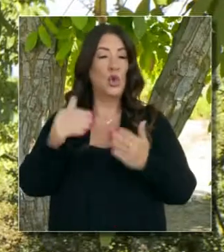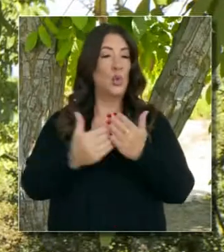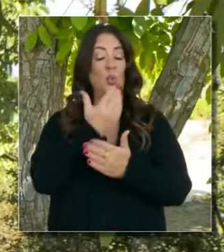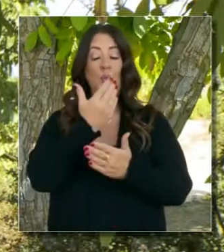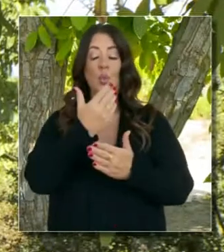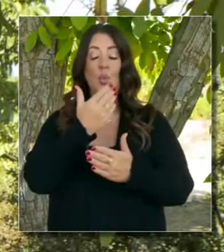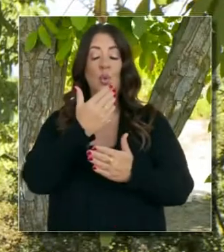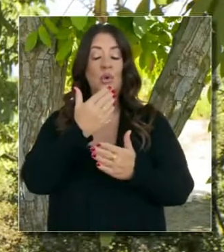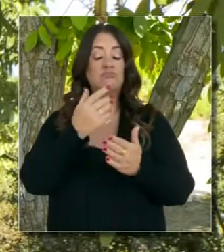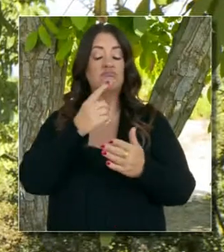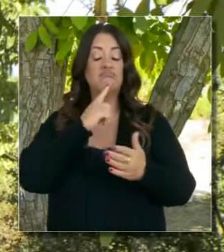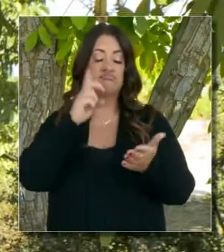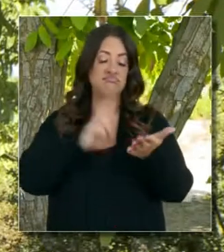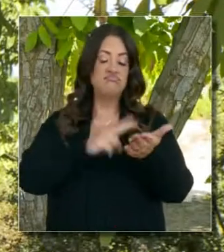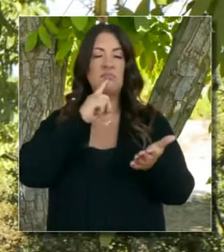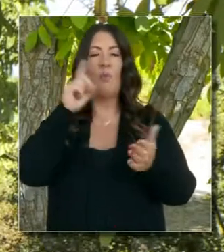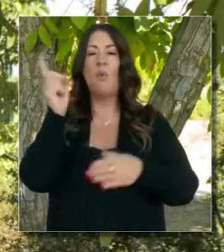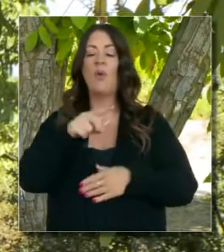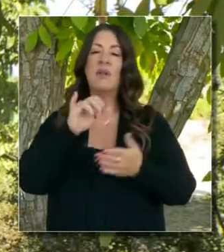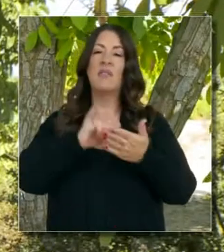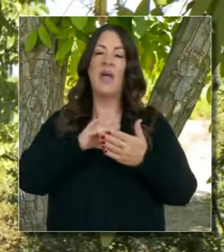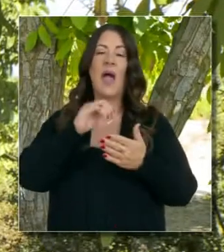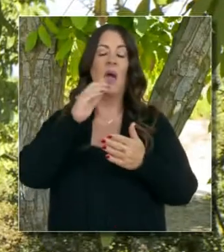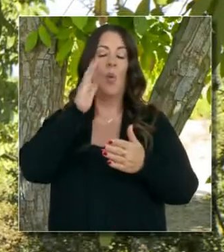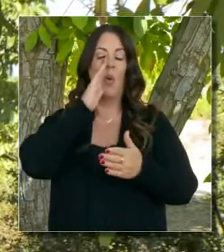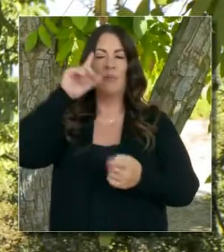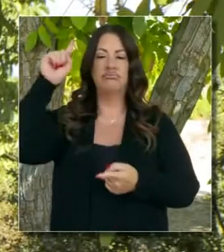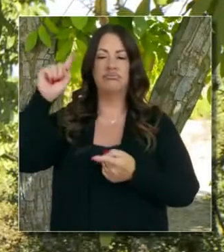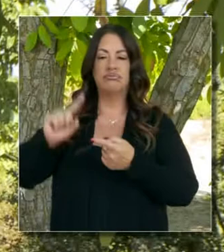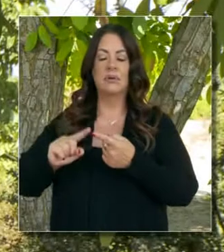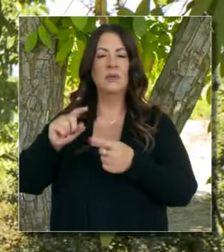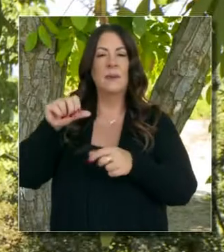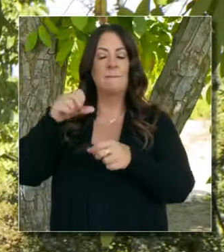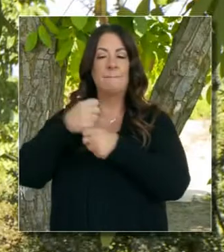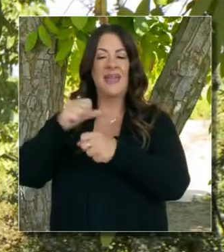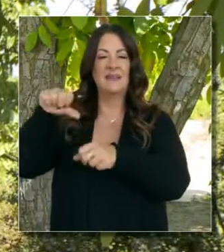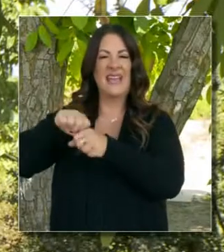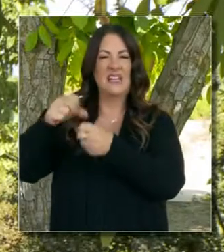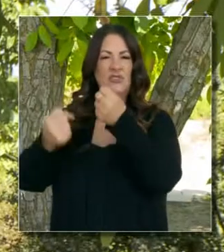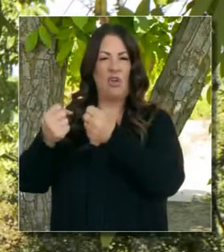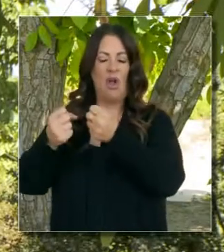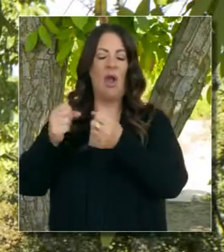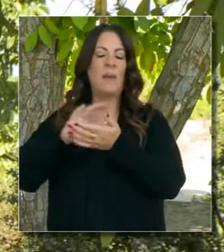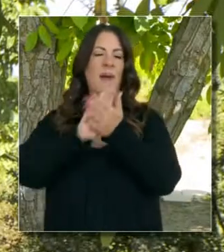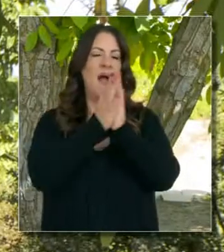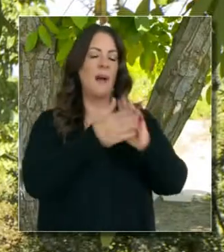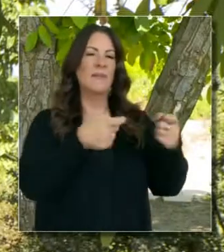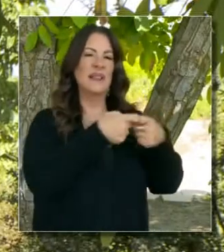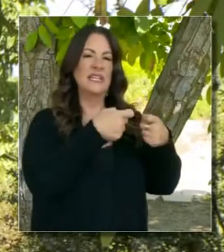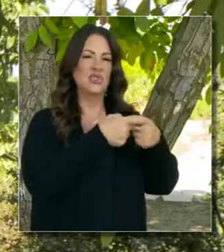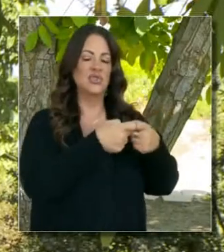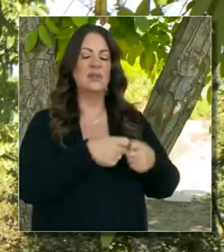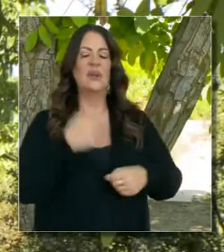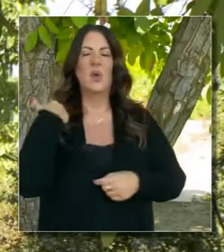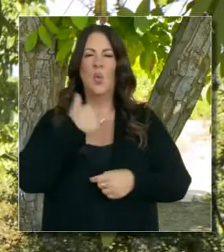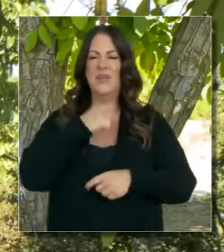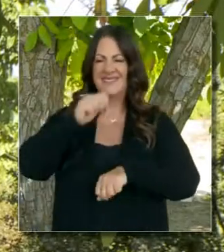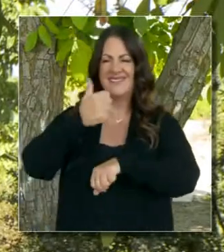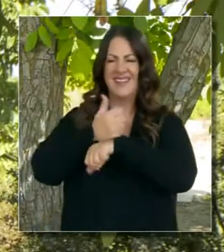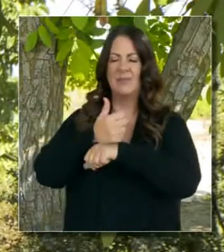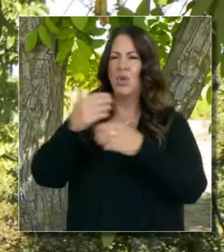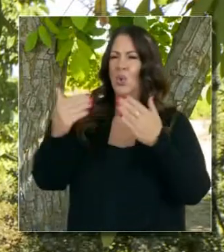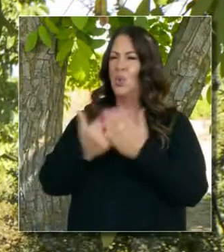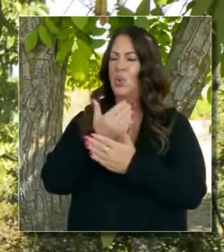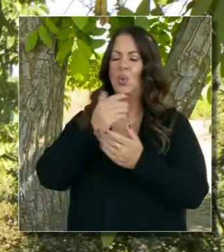sobre autos limpios para 2035. Ya se está haciendo trabajo en los programas de intercambio y contaminación,